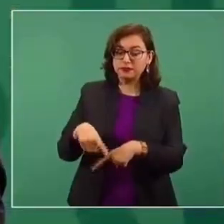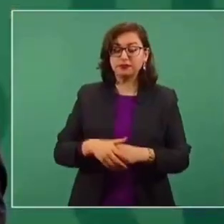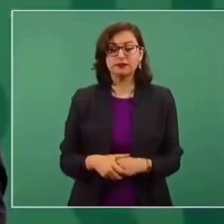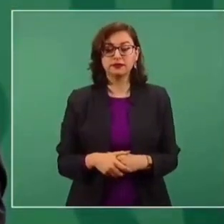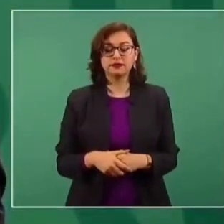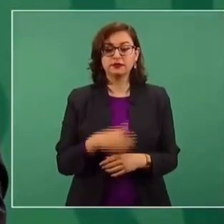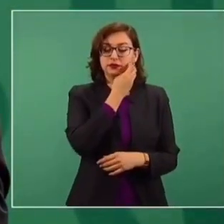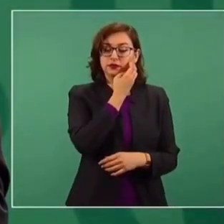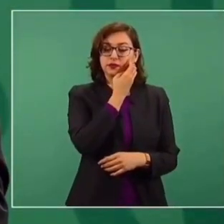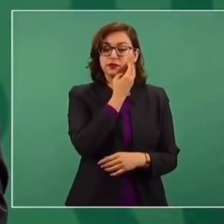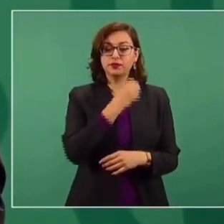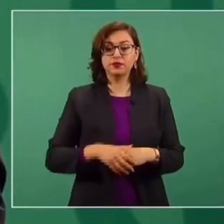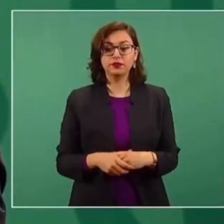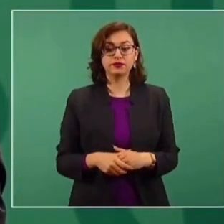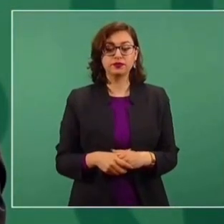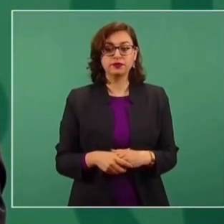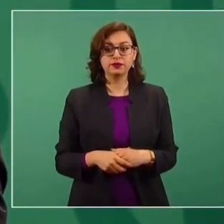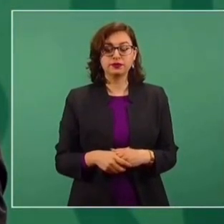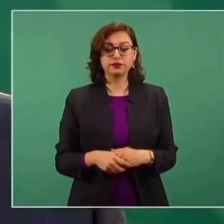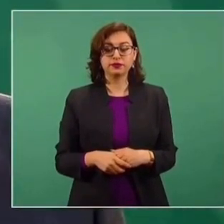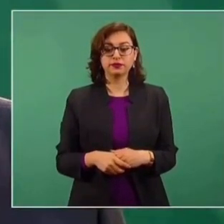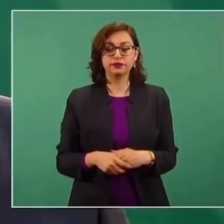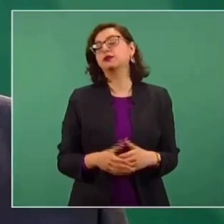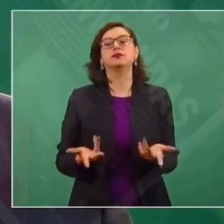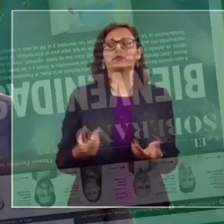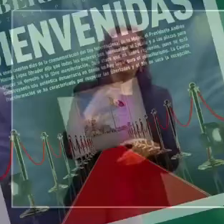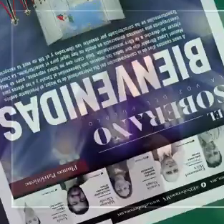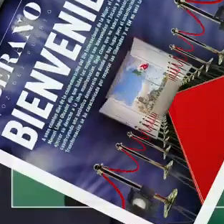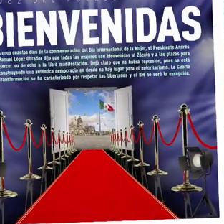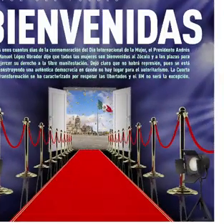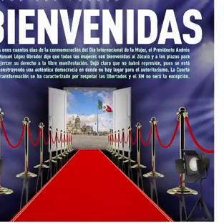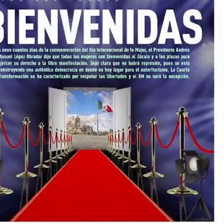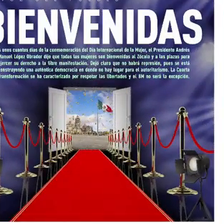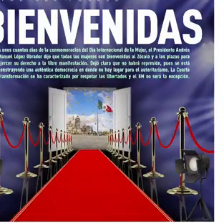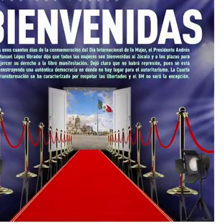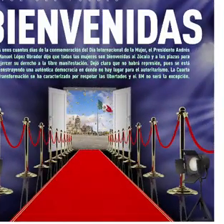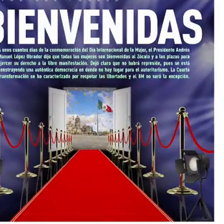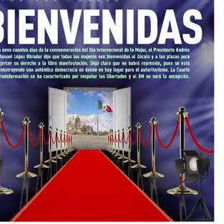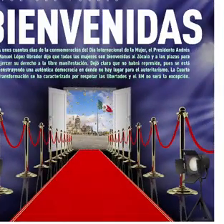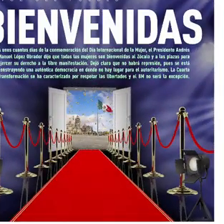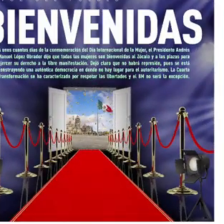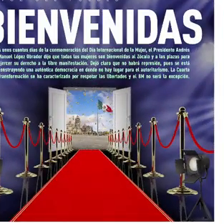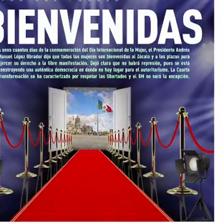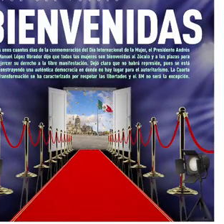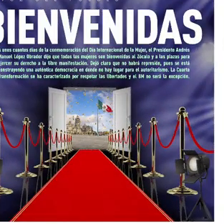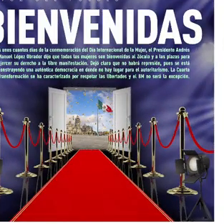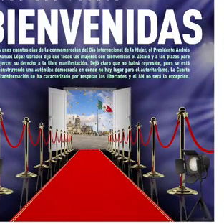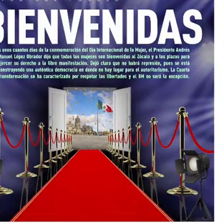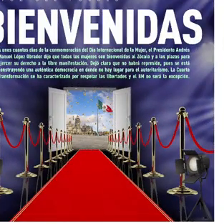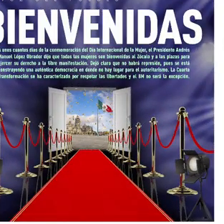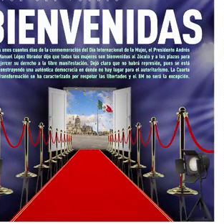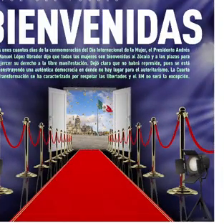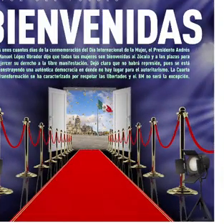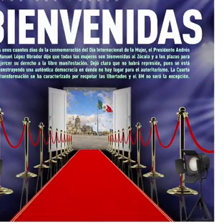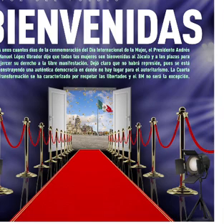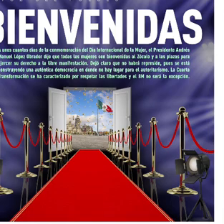su papel como medios subordinados al poder político y económico. Entonces